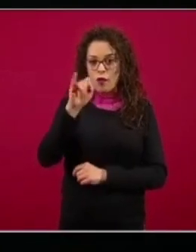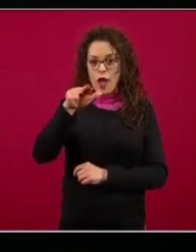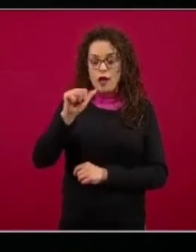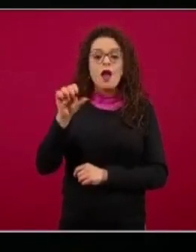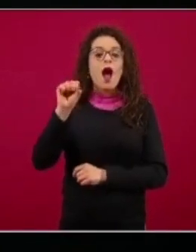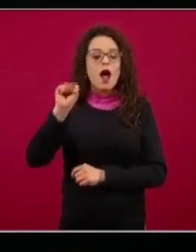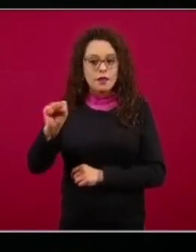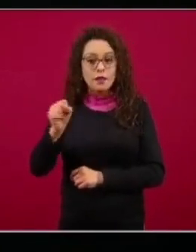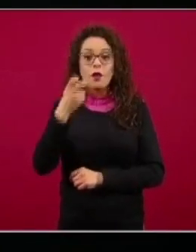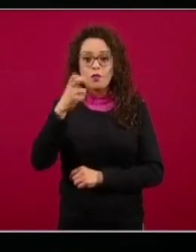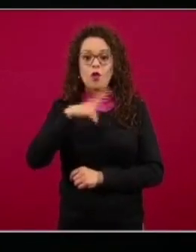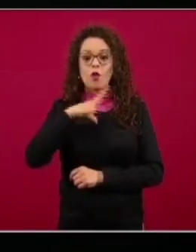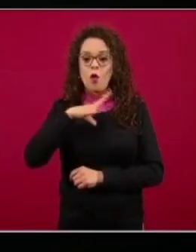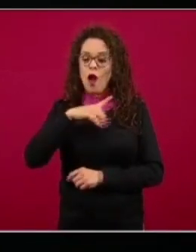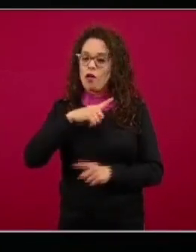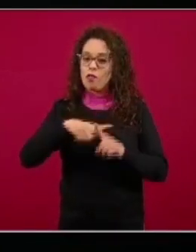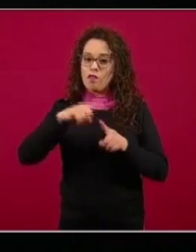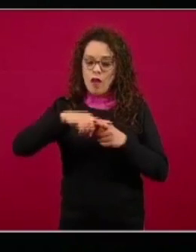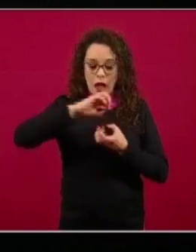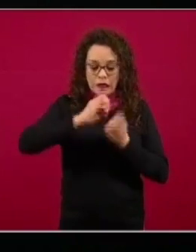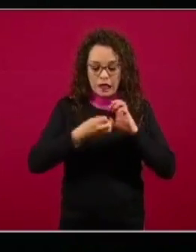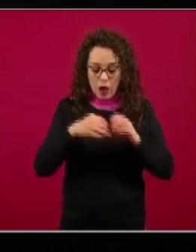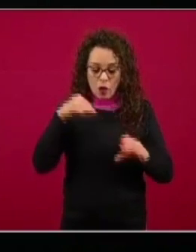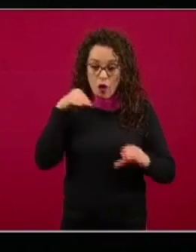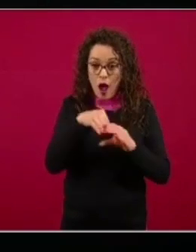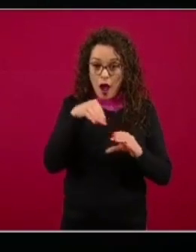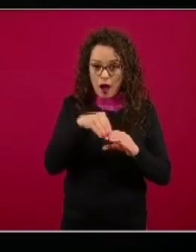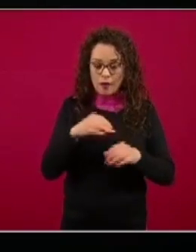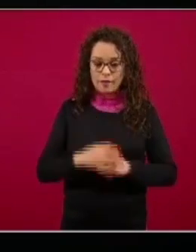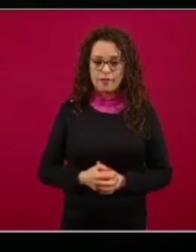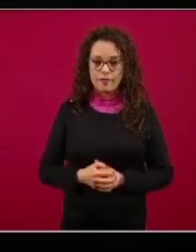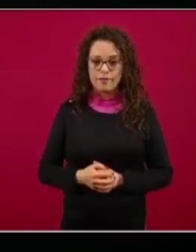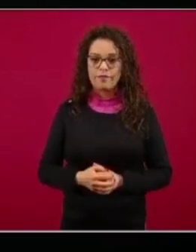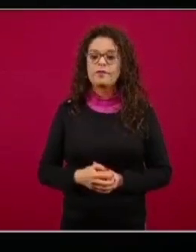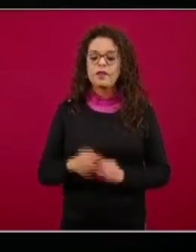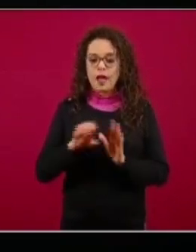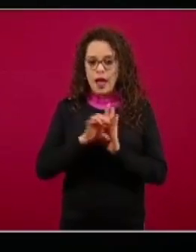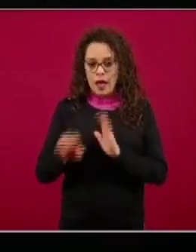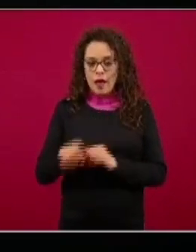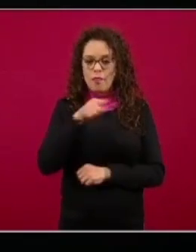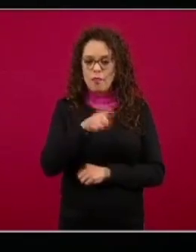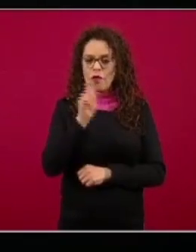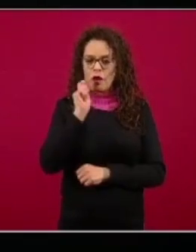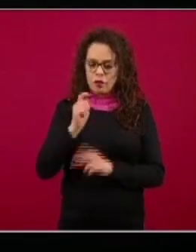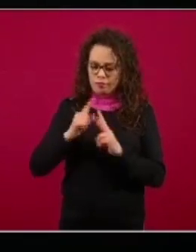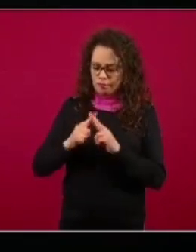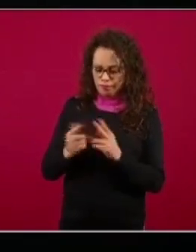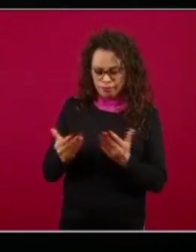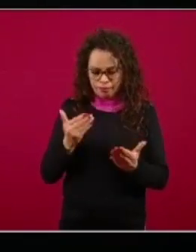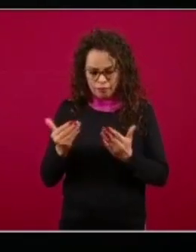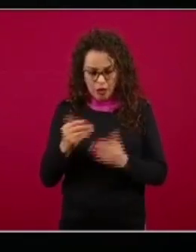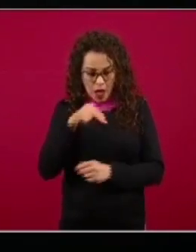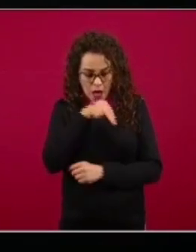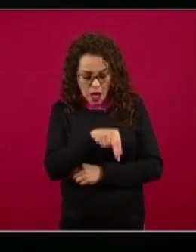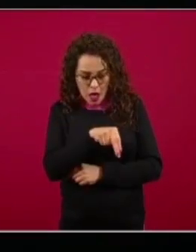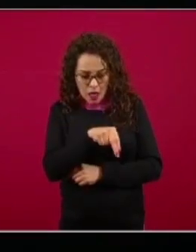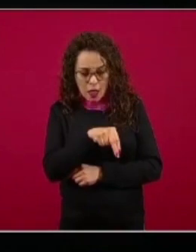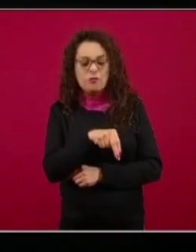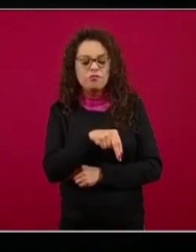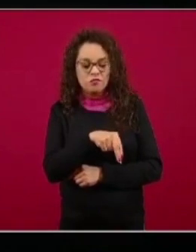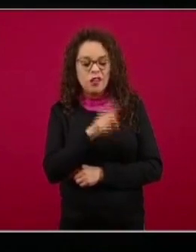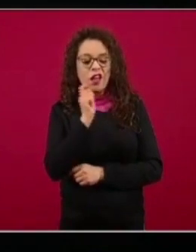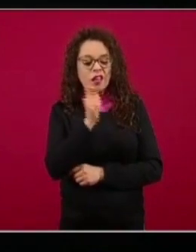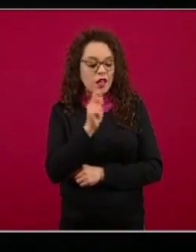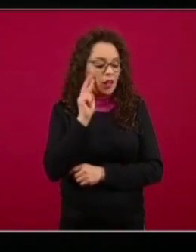entonces si medir la N que nos reflejaría y la proteína S que nos